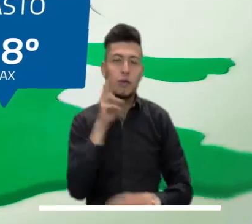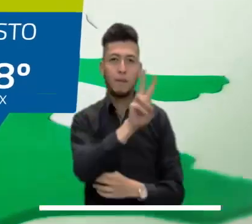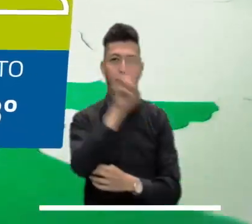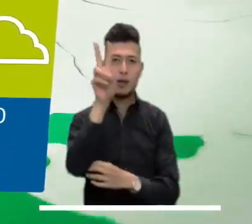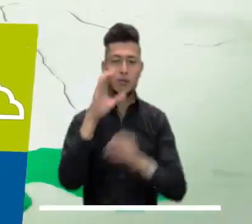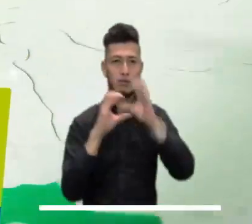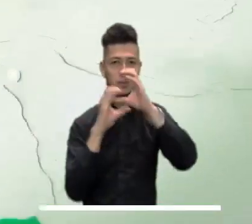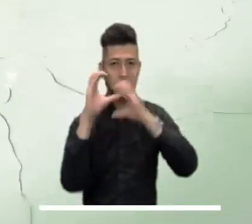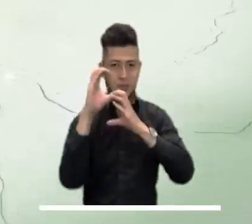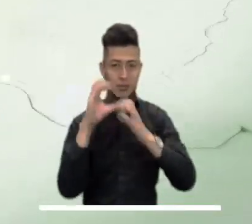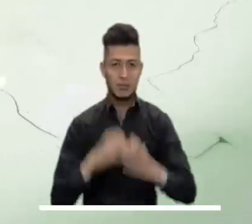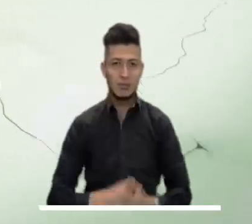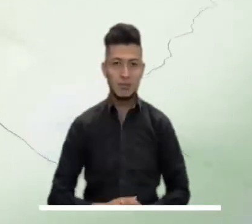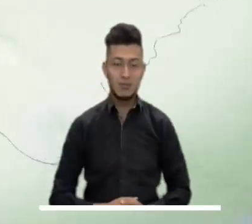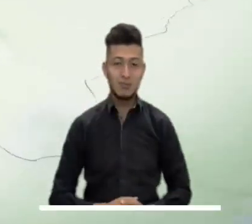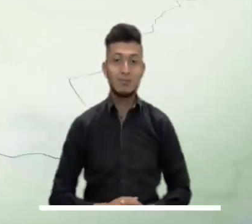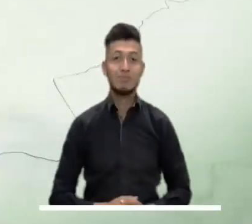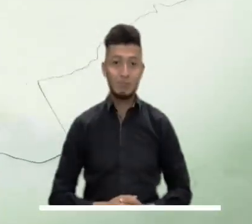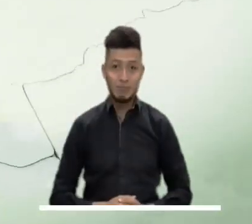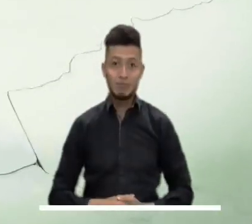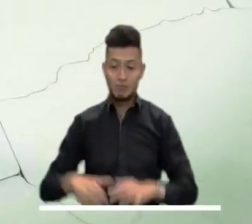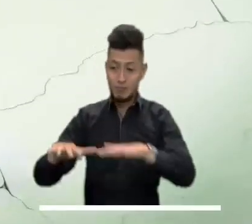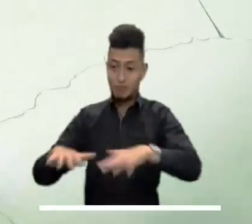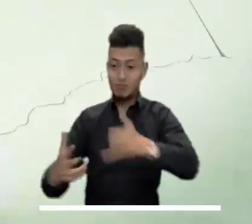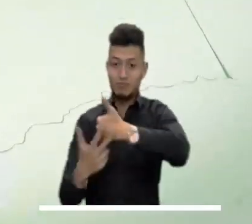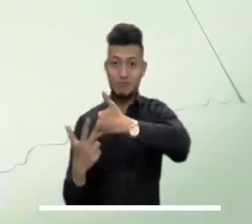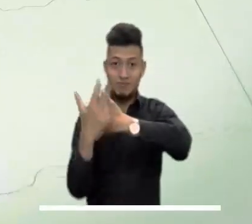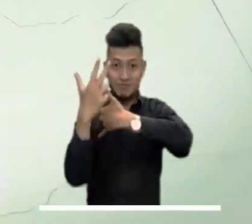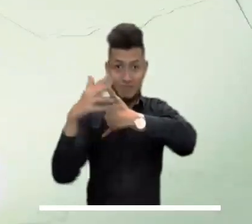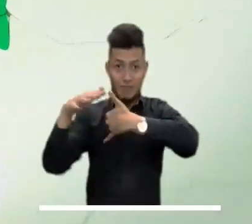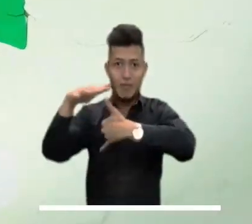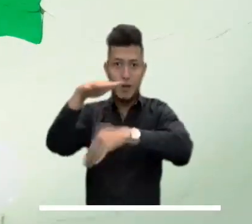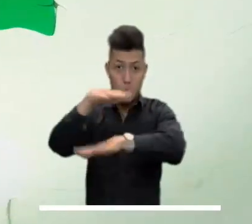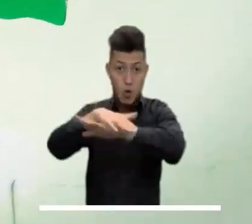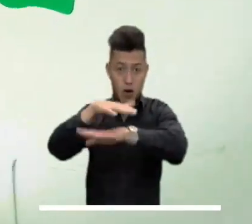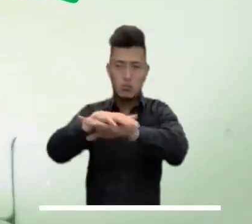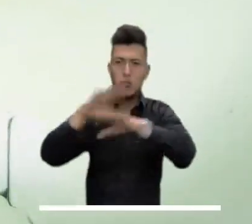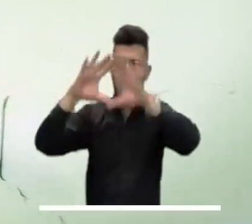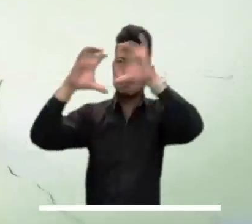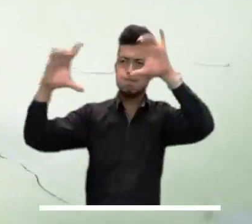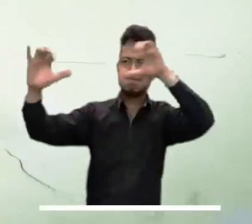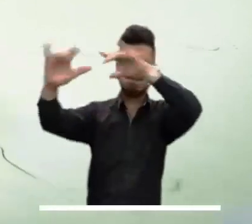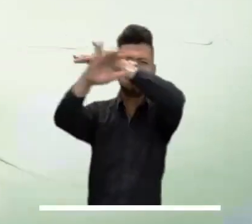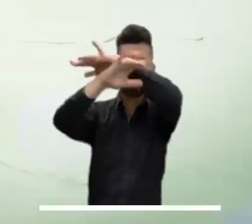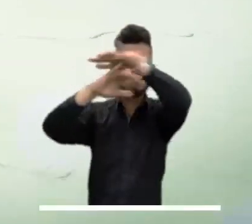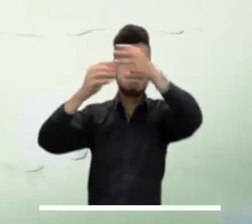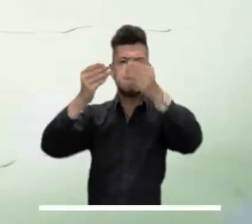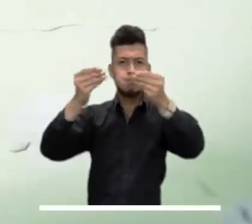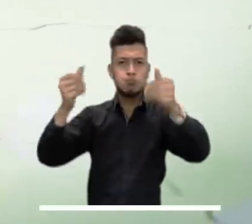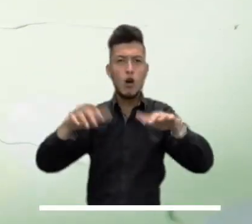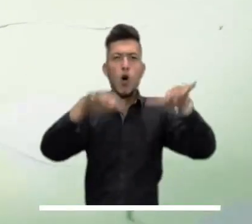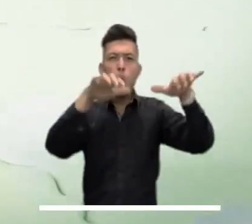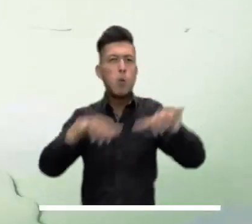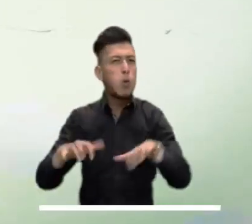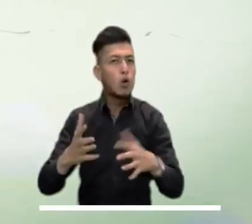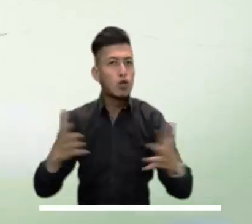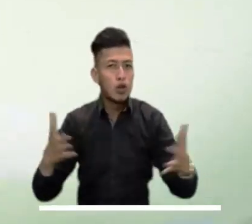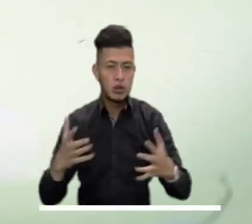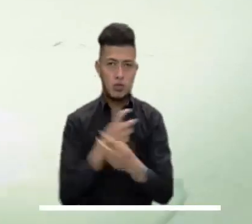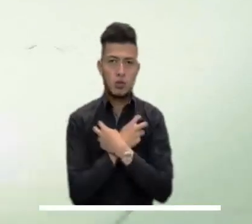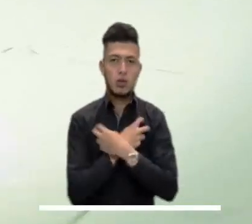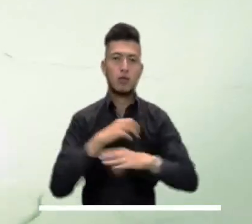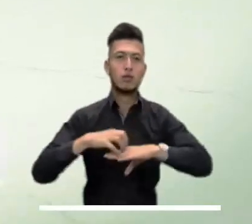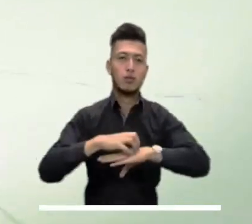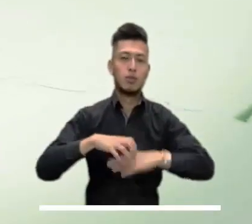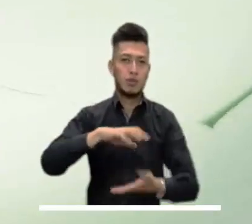Nariño, Tolima, Valle del Cauca y Cauca amanecen hoy con posibilidad de lluvias ligeras. Para el resto de la región andina se